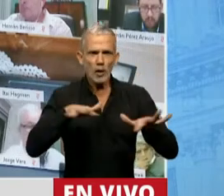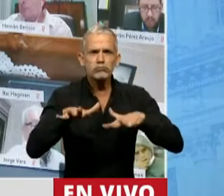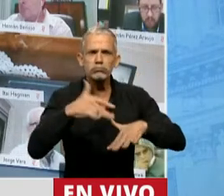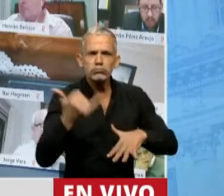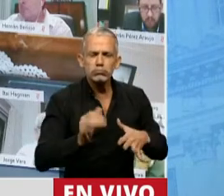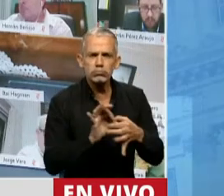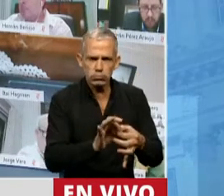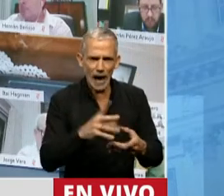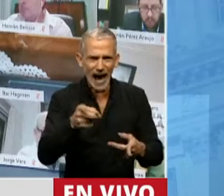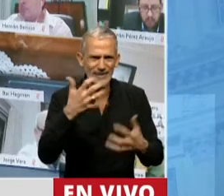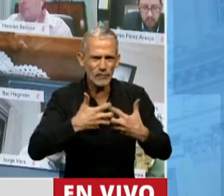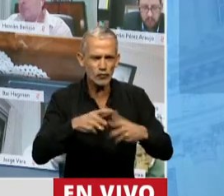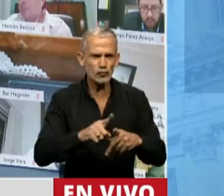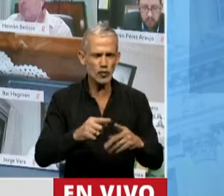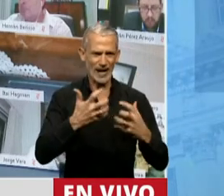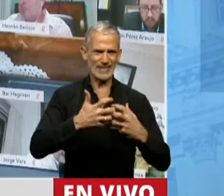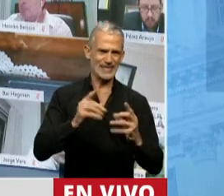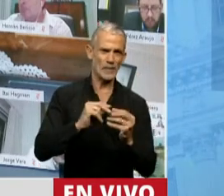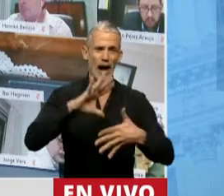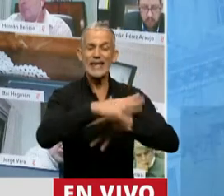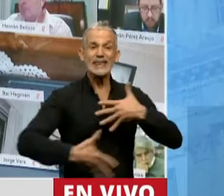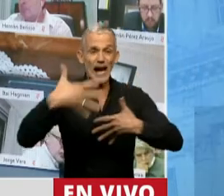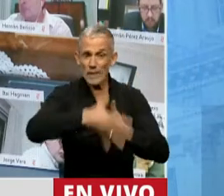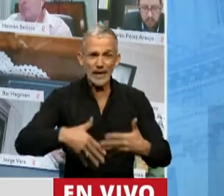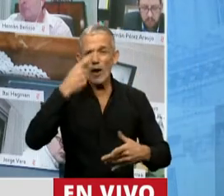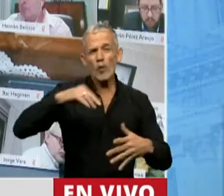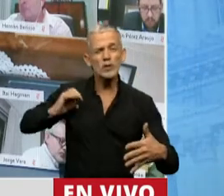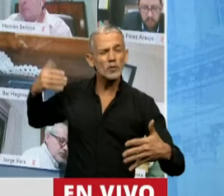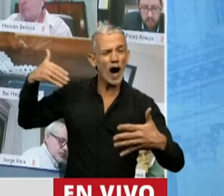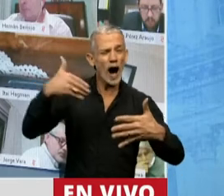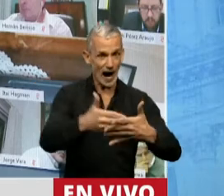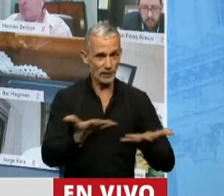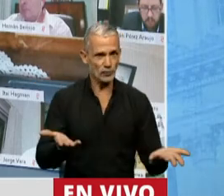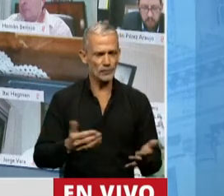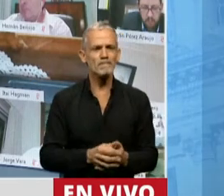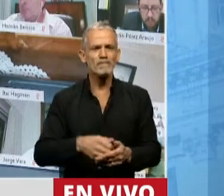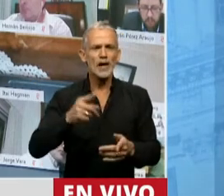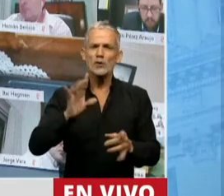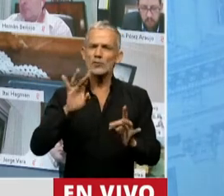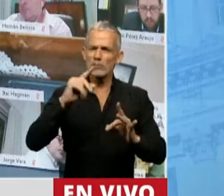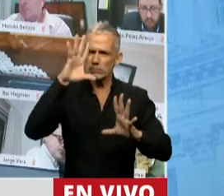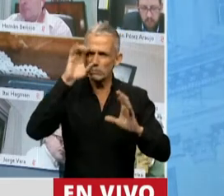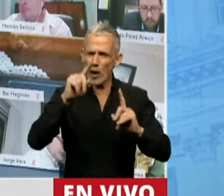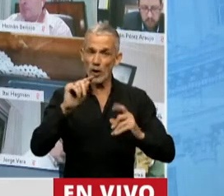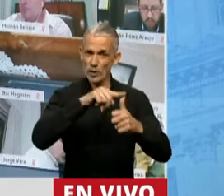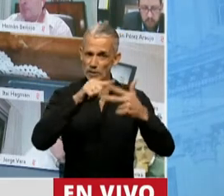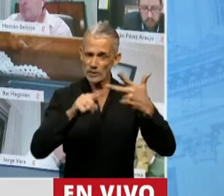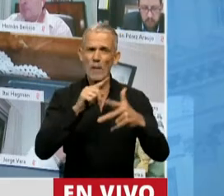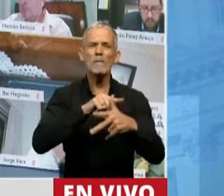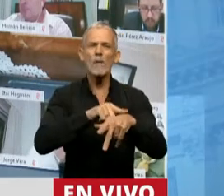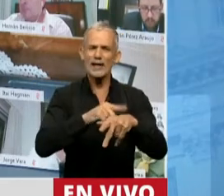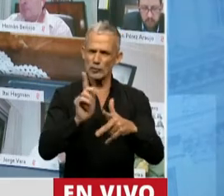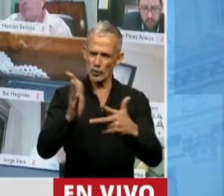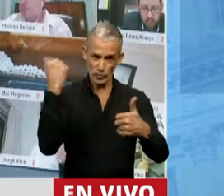es así como ha funcionado el sistema interamericano en los últimos años. Y solamente hay que recordar tres momentos.